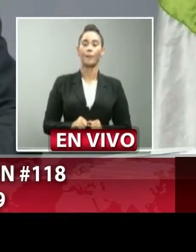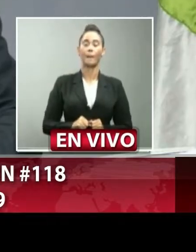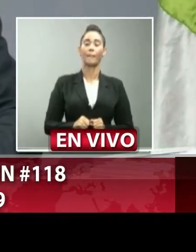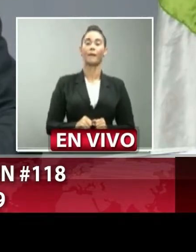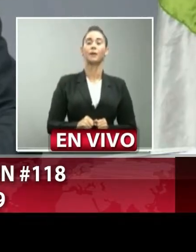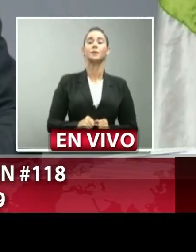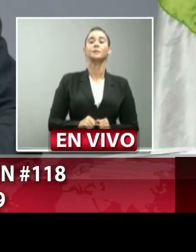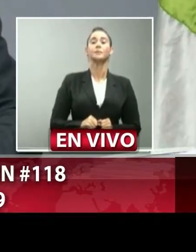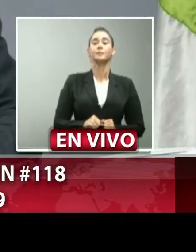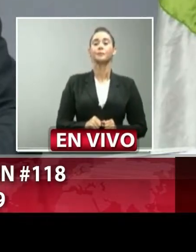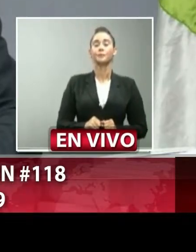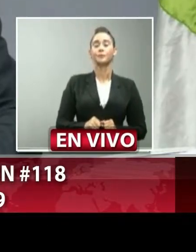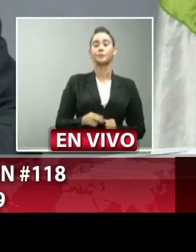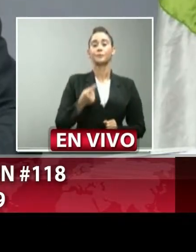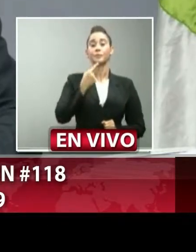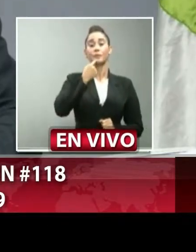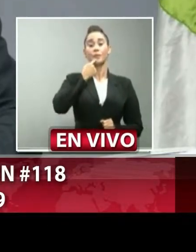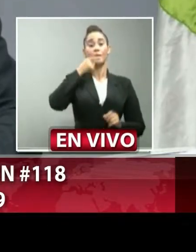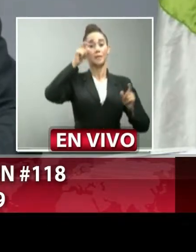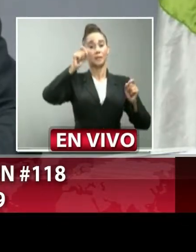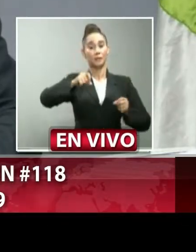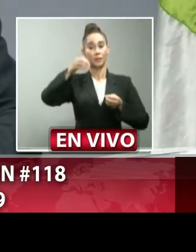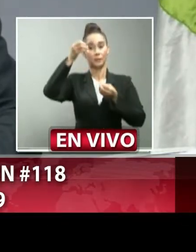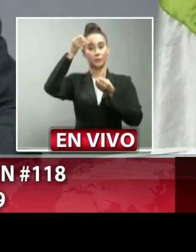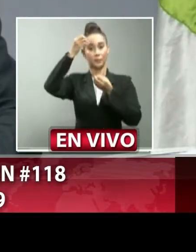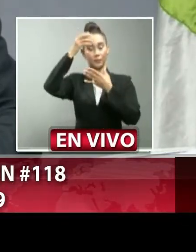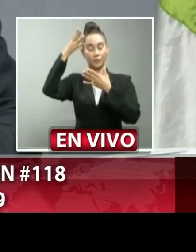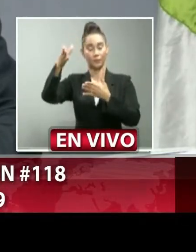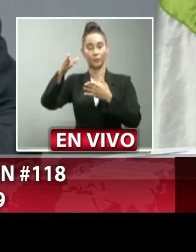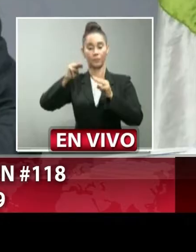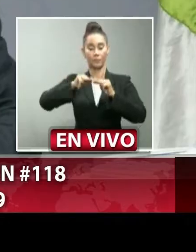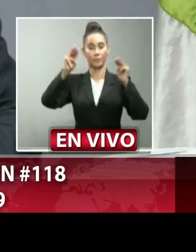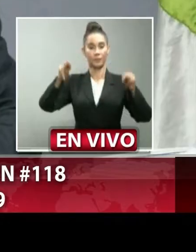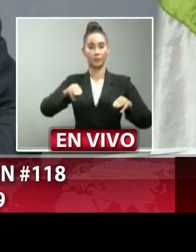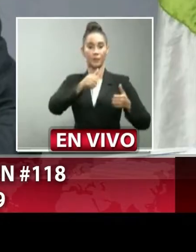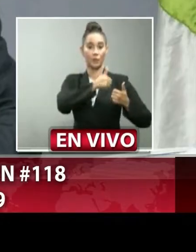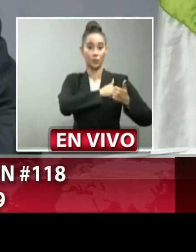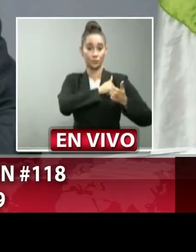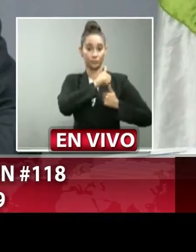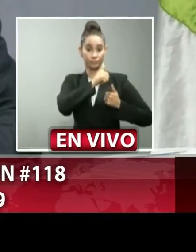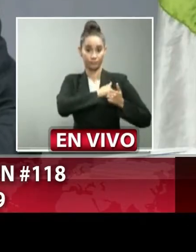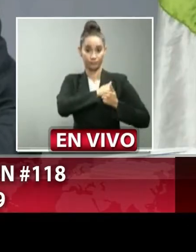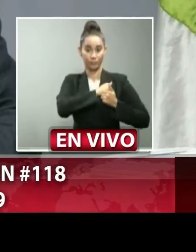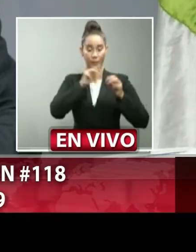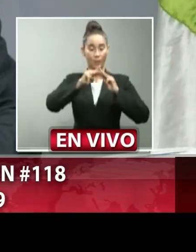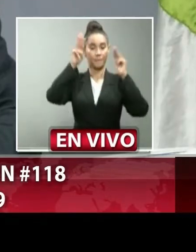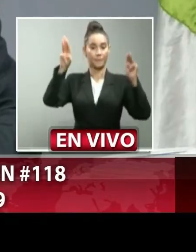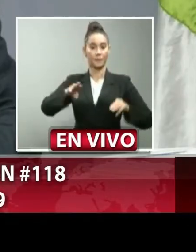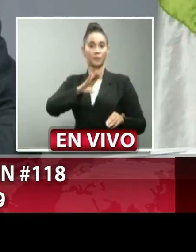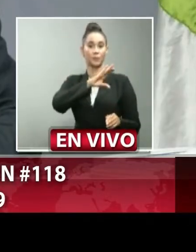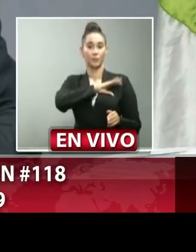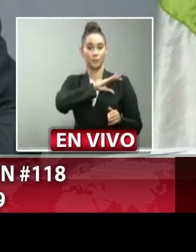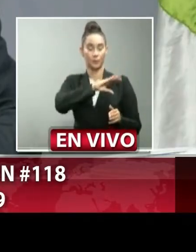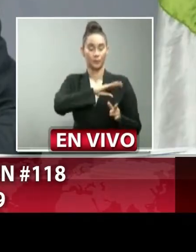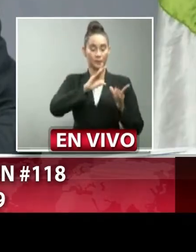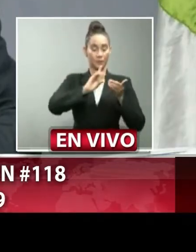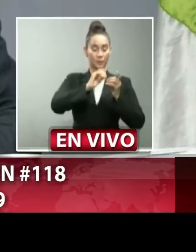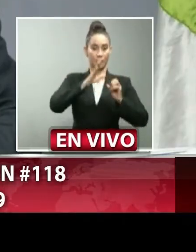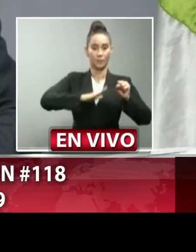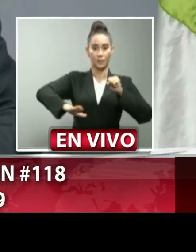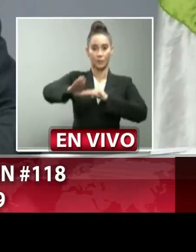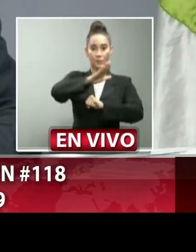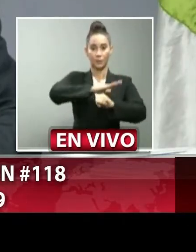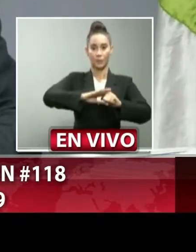remítase la presente al Ministerio de Defensa, Ministerio de Interior y Policía Dirección General de la Policía